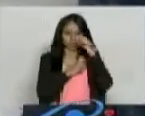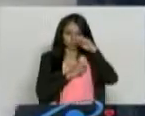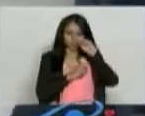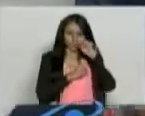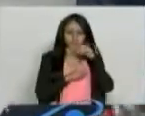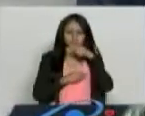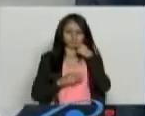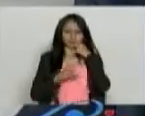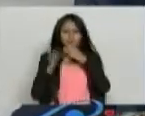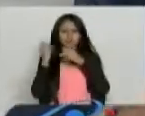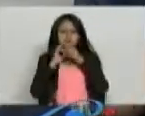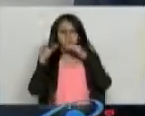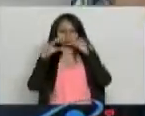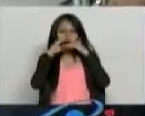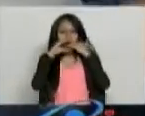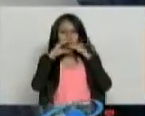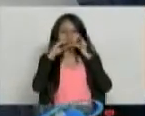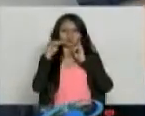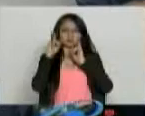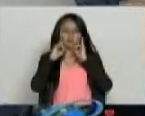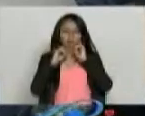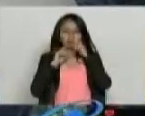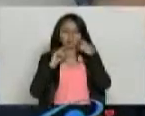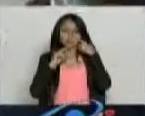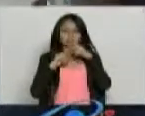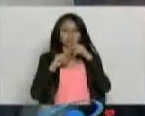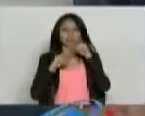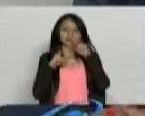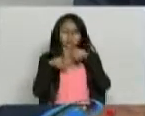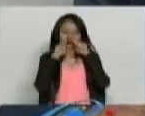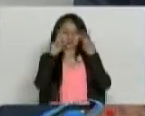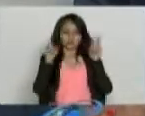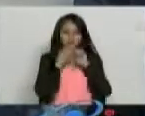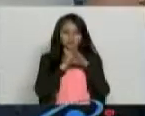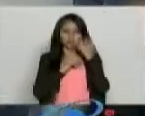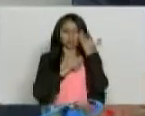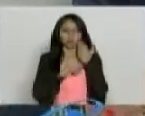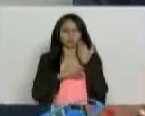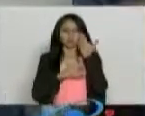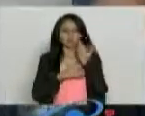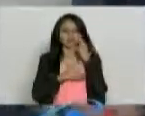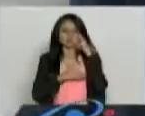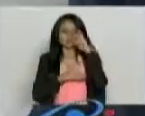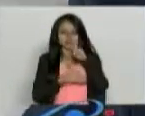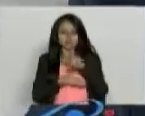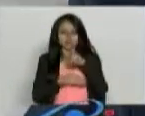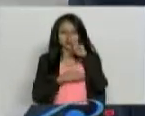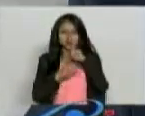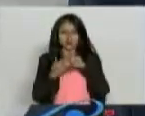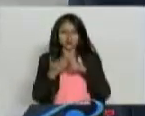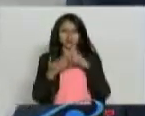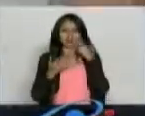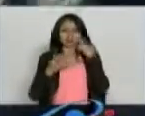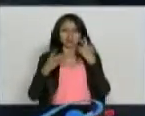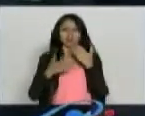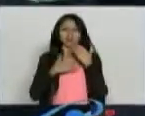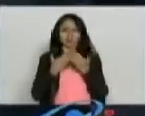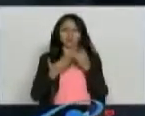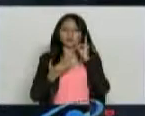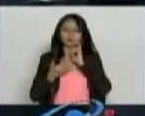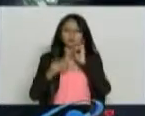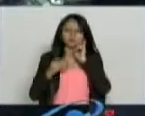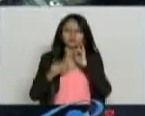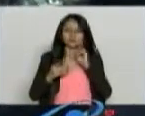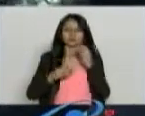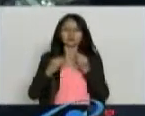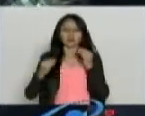Ahí están grabadas, ahí quedan los audios. A usted, a su correo electrónico, le llega todos los días el audio de la meditación correspondiente. Y uno